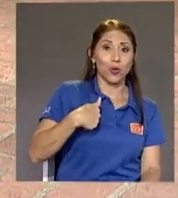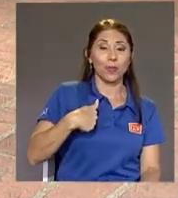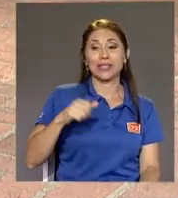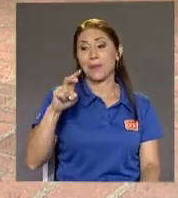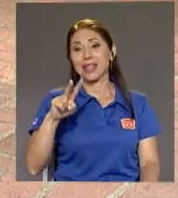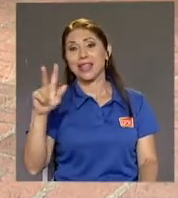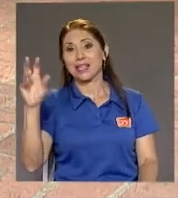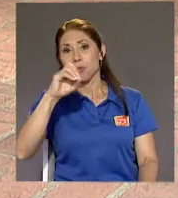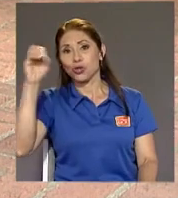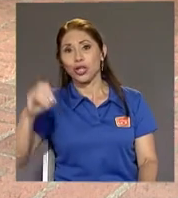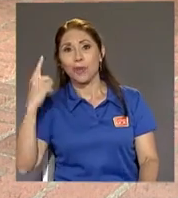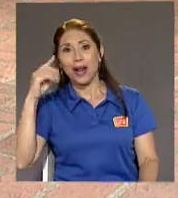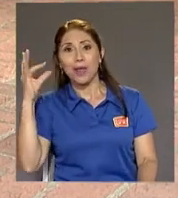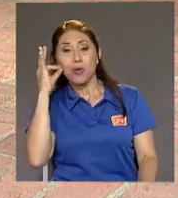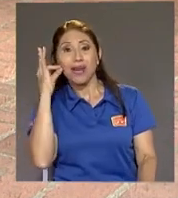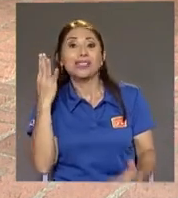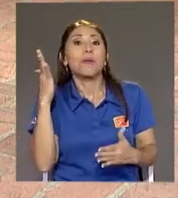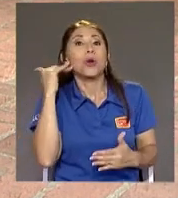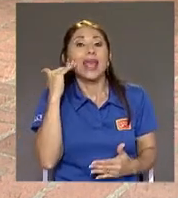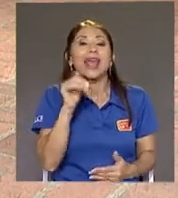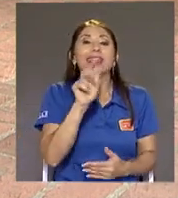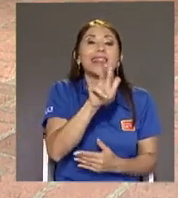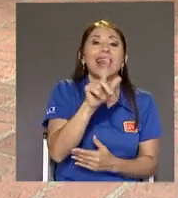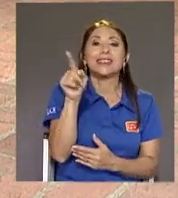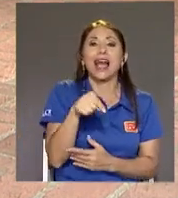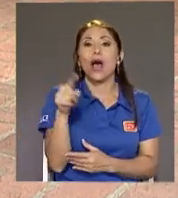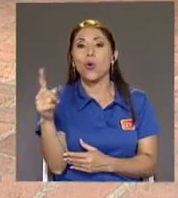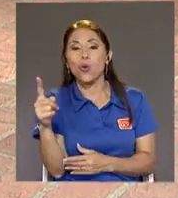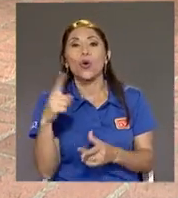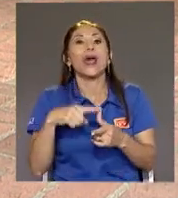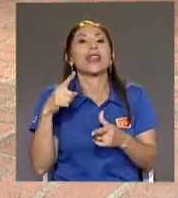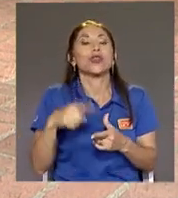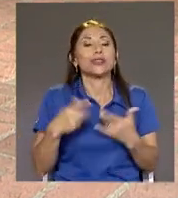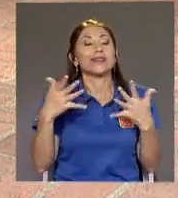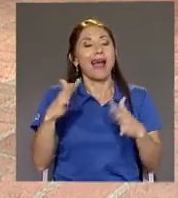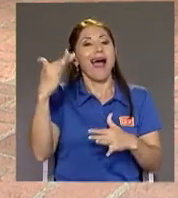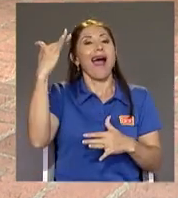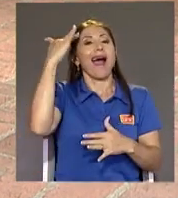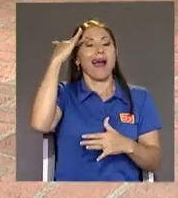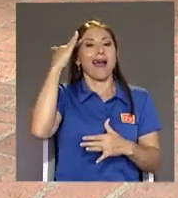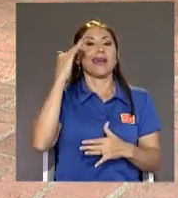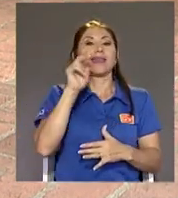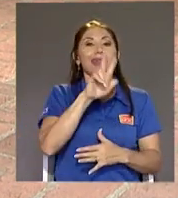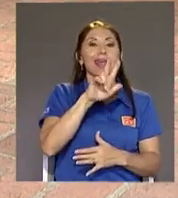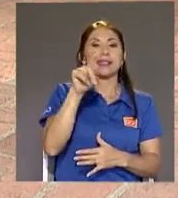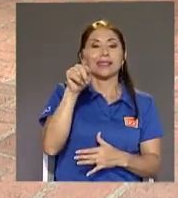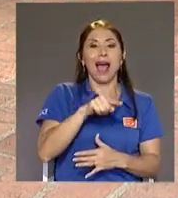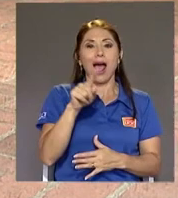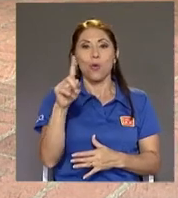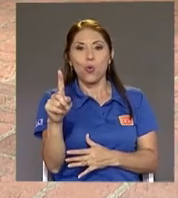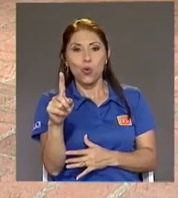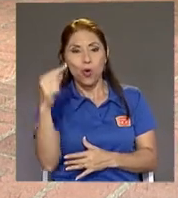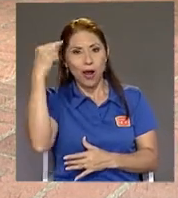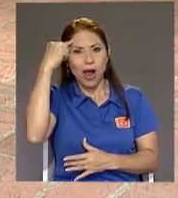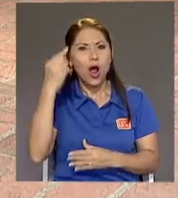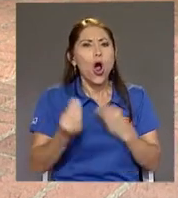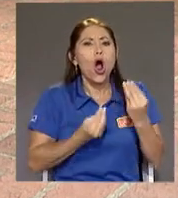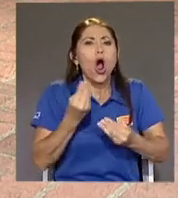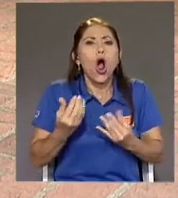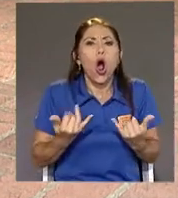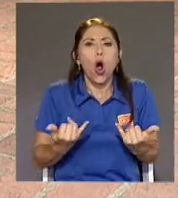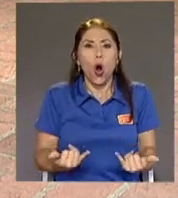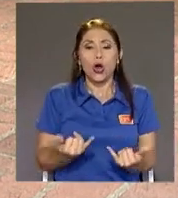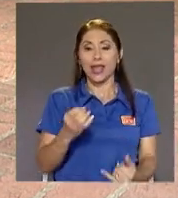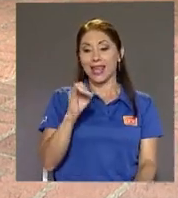complicado Entonces ahora sí Con este 3 a 1 En la cabeza ¿Cómo estamos hoy? Al IVM A la